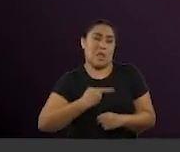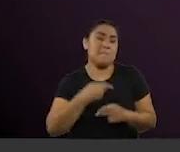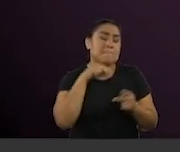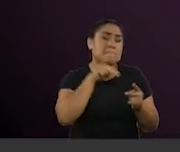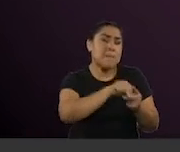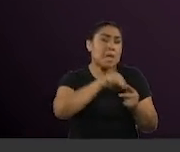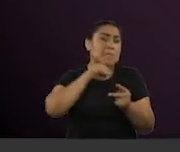Gracias. Gracias. Gracias.